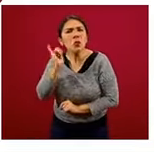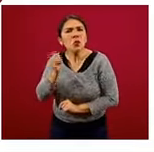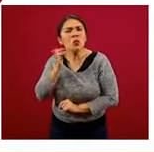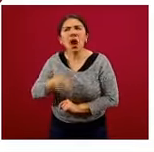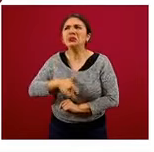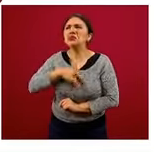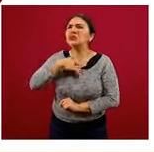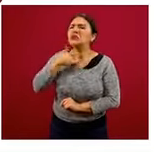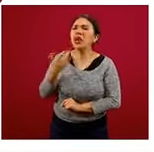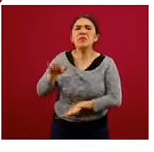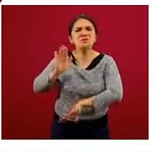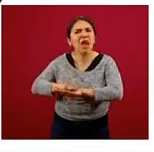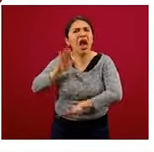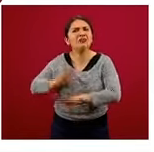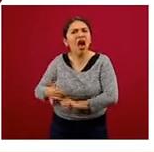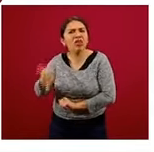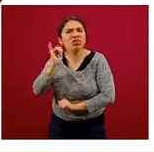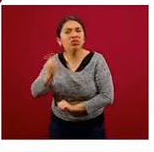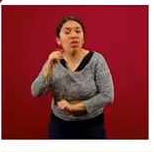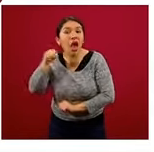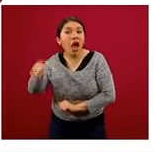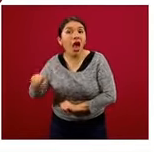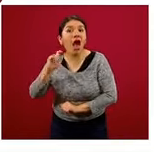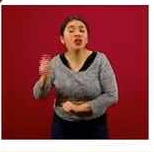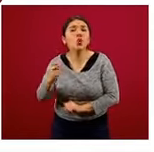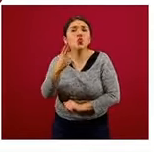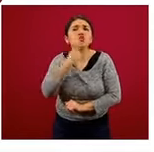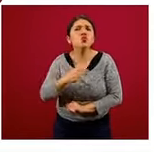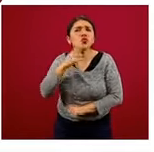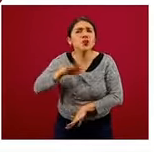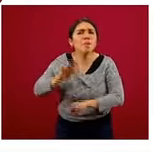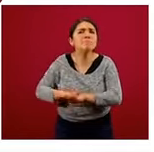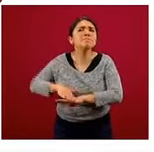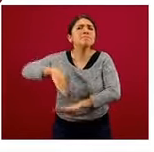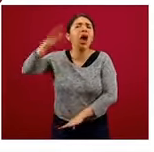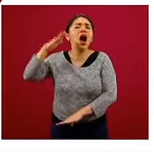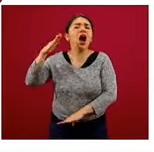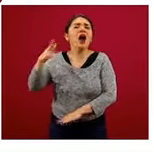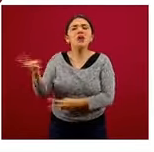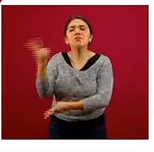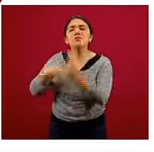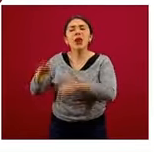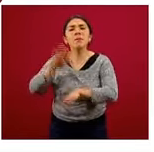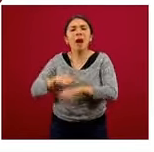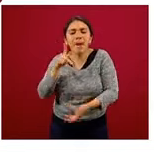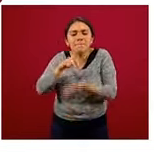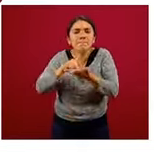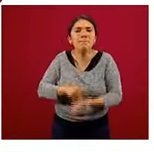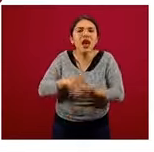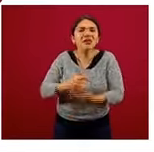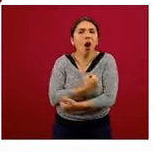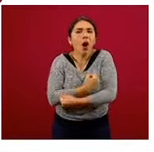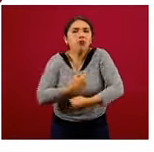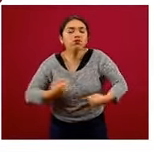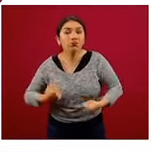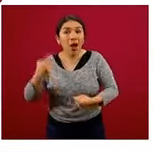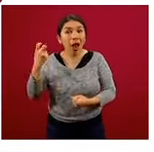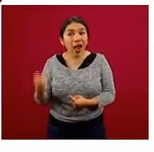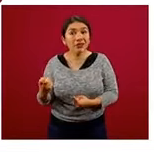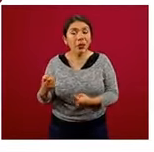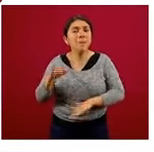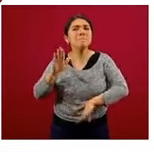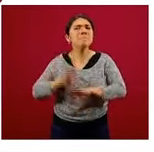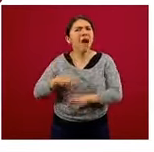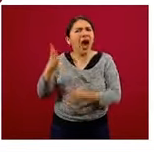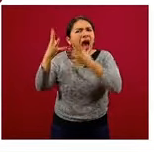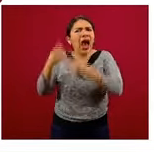Que entonces las calorías son calorías en exceso, llevan a ganancia de peso, y debido a la